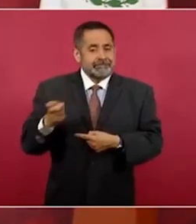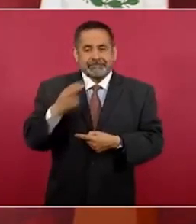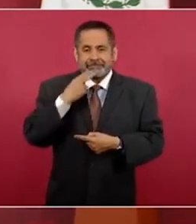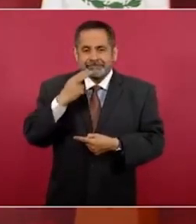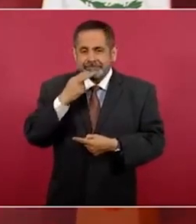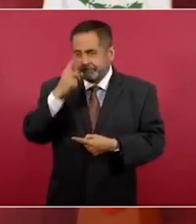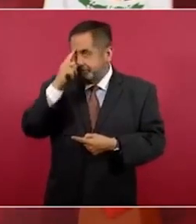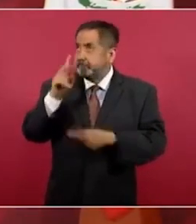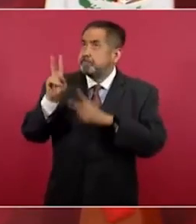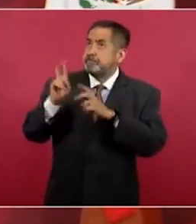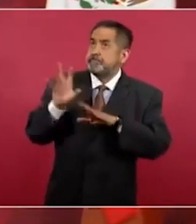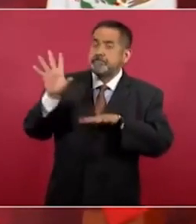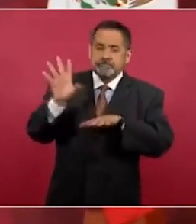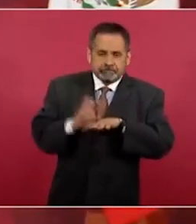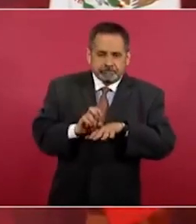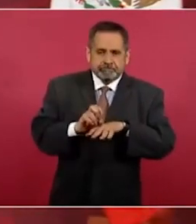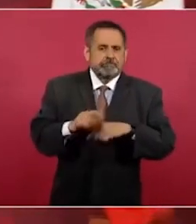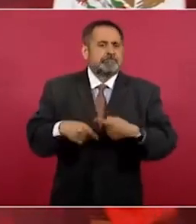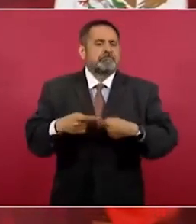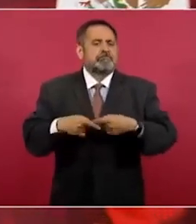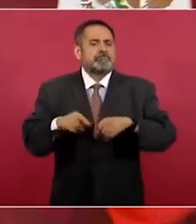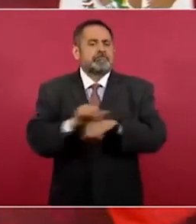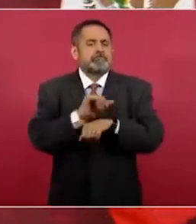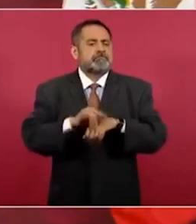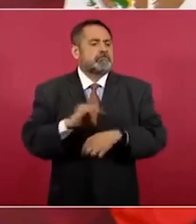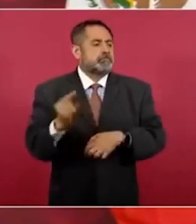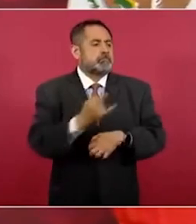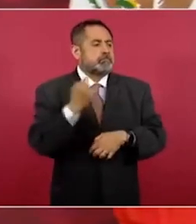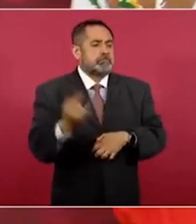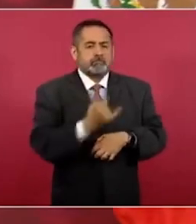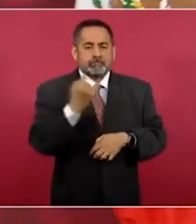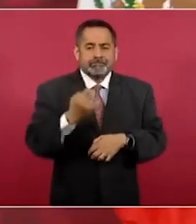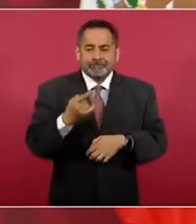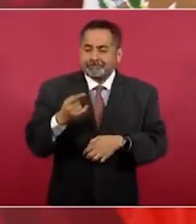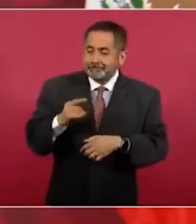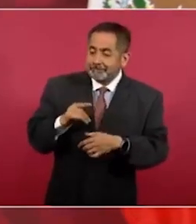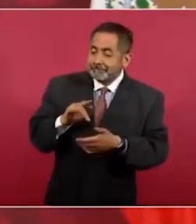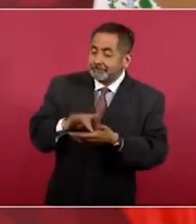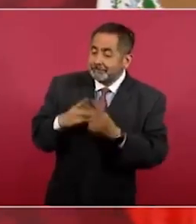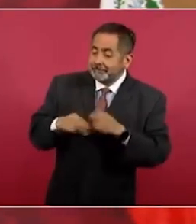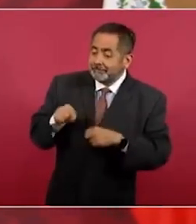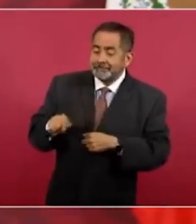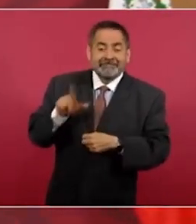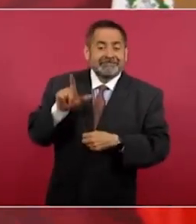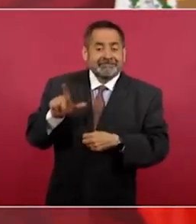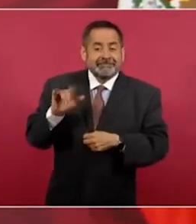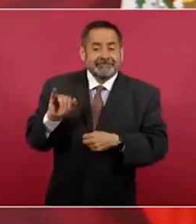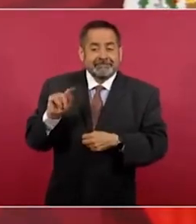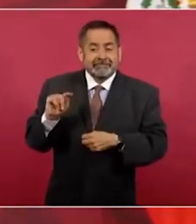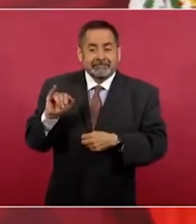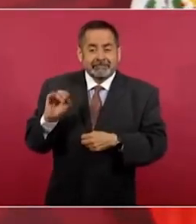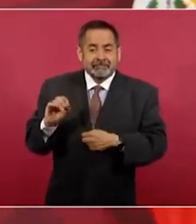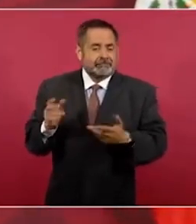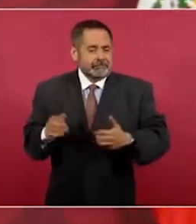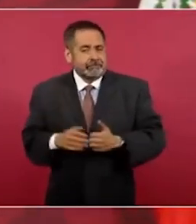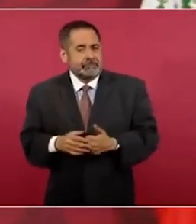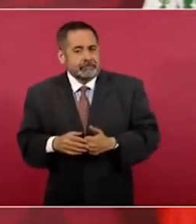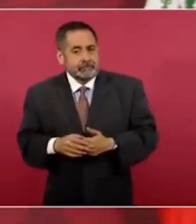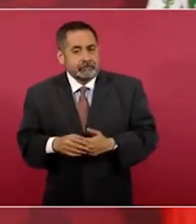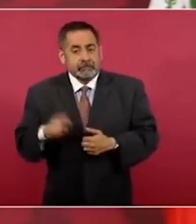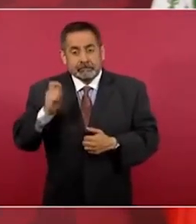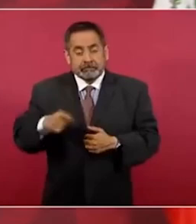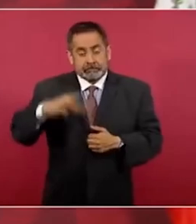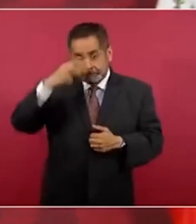mueva los automóviles. Por poner un ejemplo, y resulta que nosotros